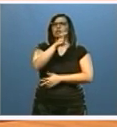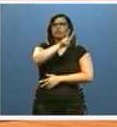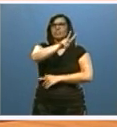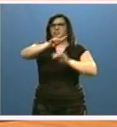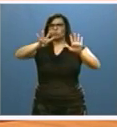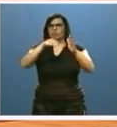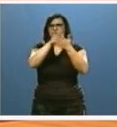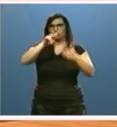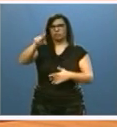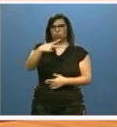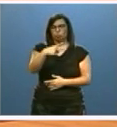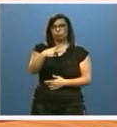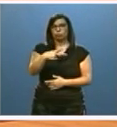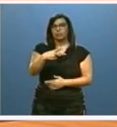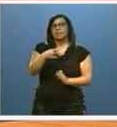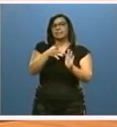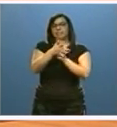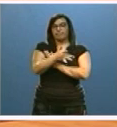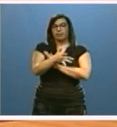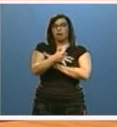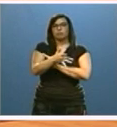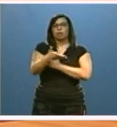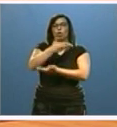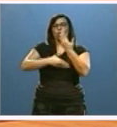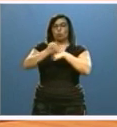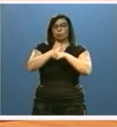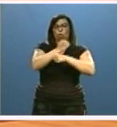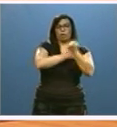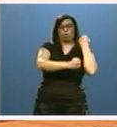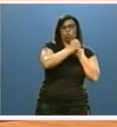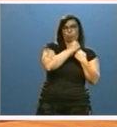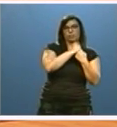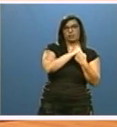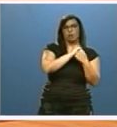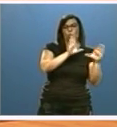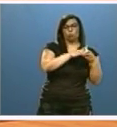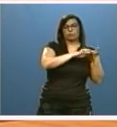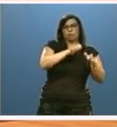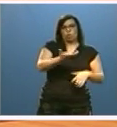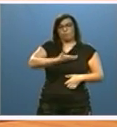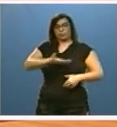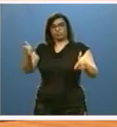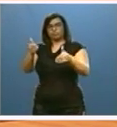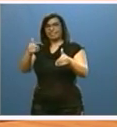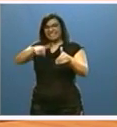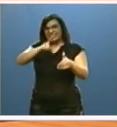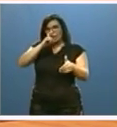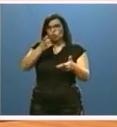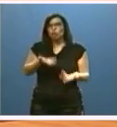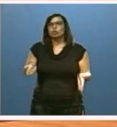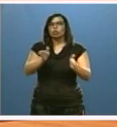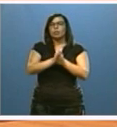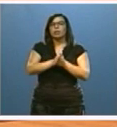millones de euros. De forma que la cooperación económica de la Junta con las entidades locales se eleva este año a un total de